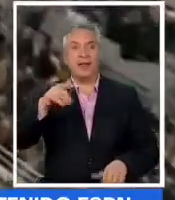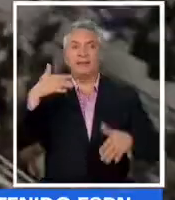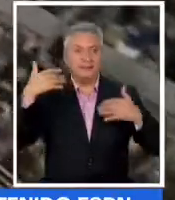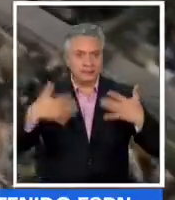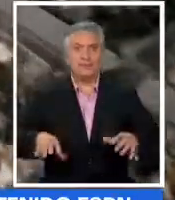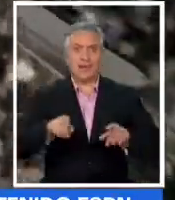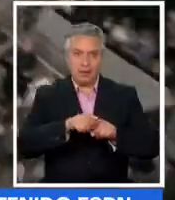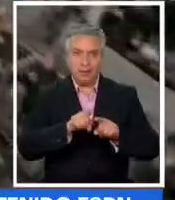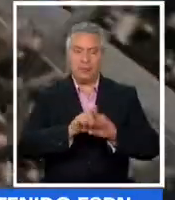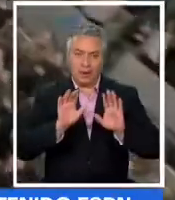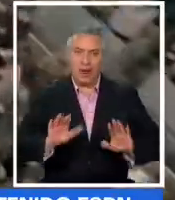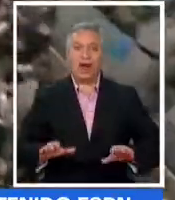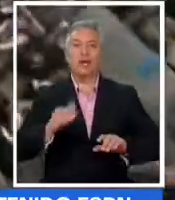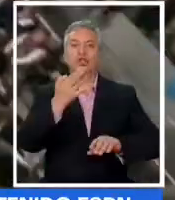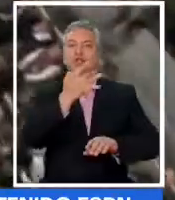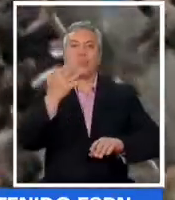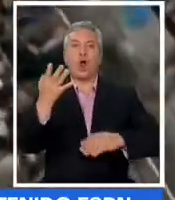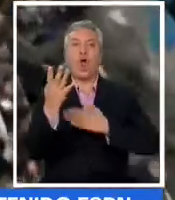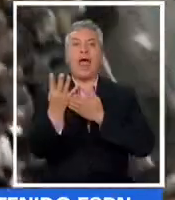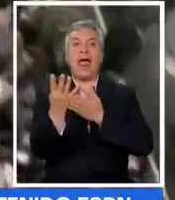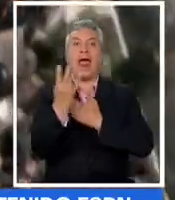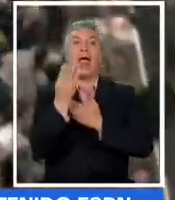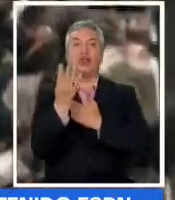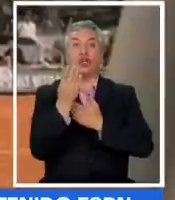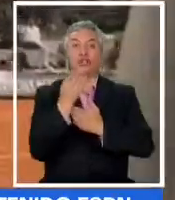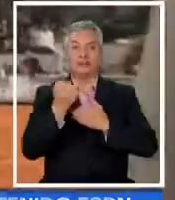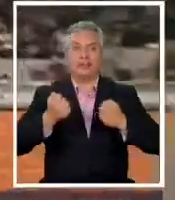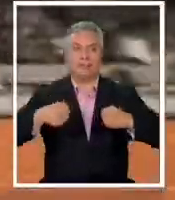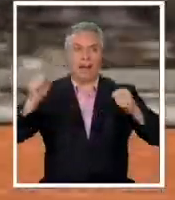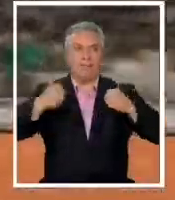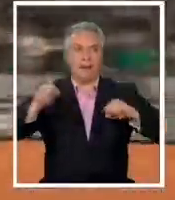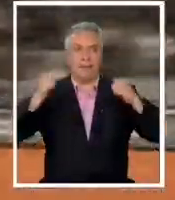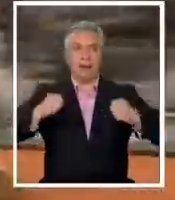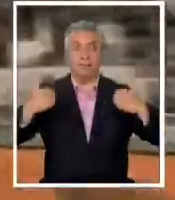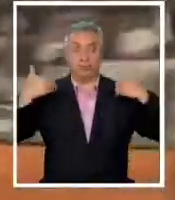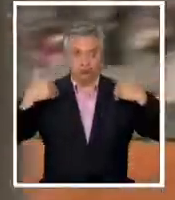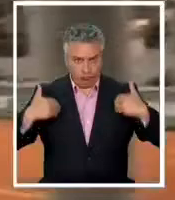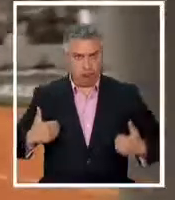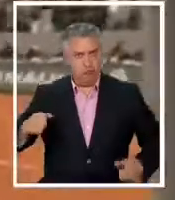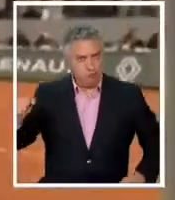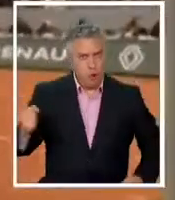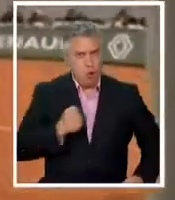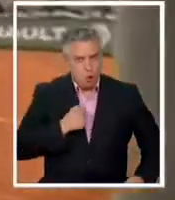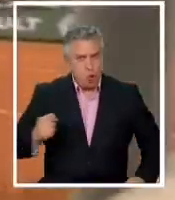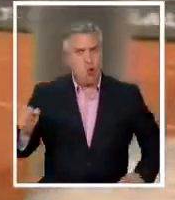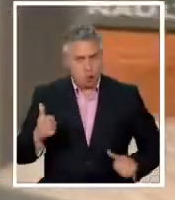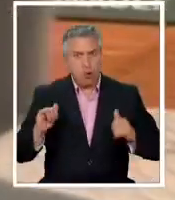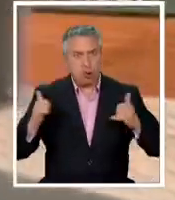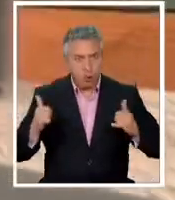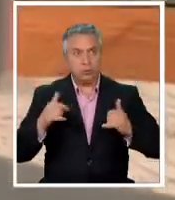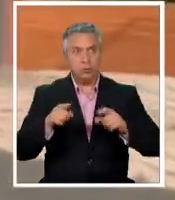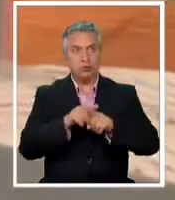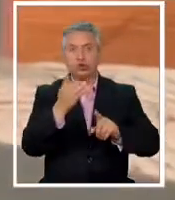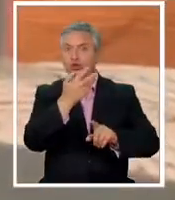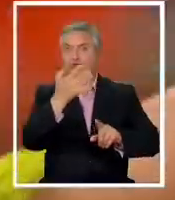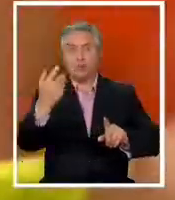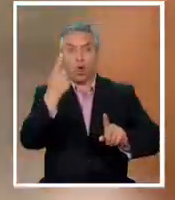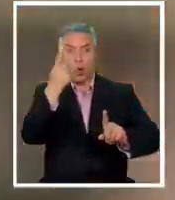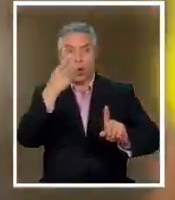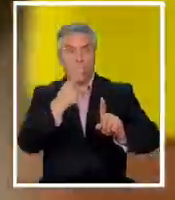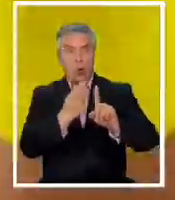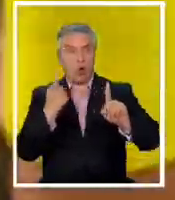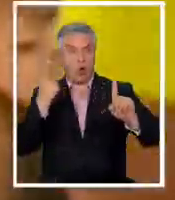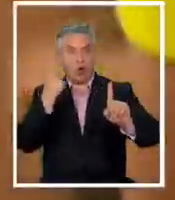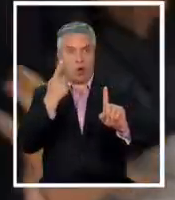decimocuarto título de Roland Garros que el físico todavía la aguanta para superar reitero al número uno del